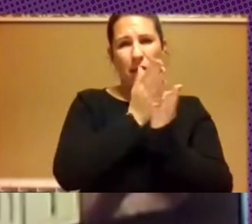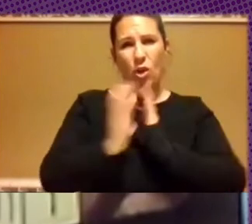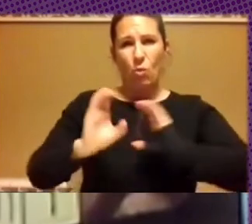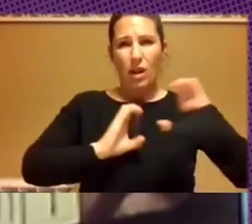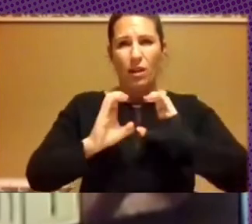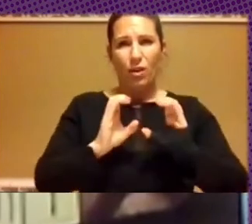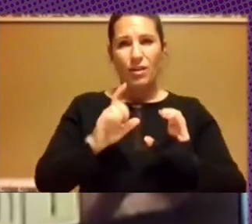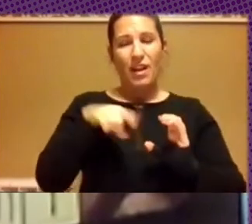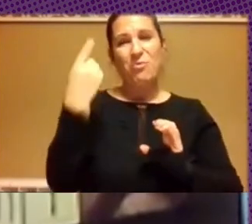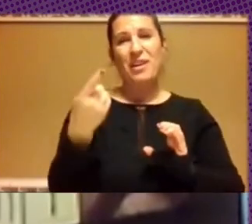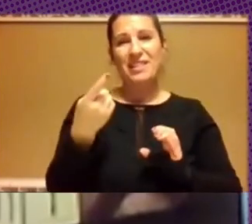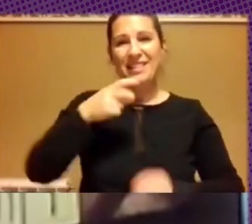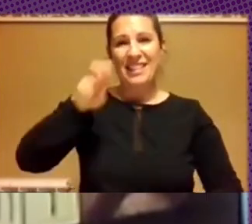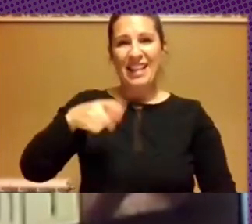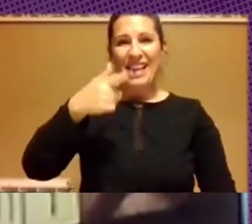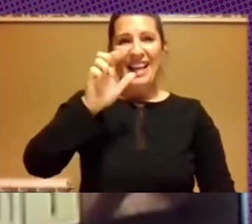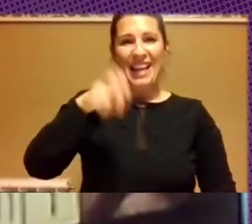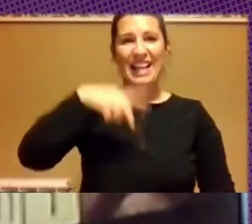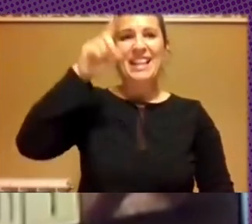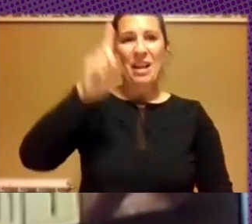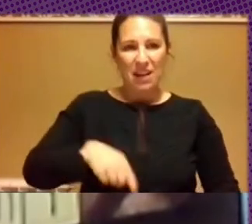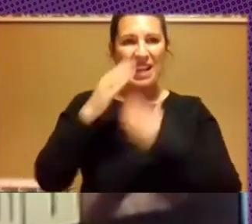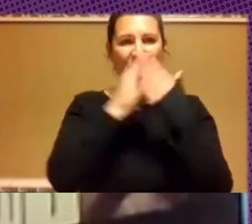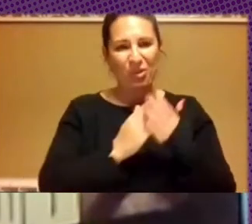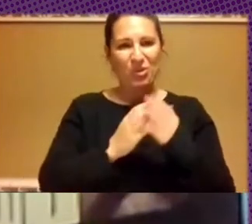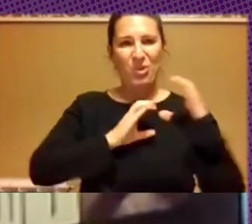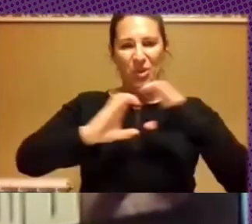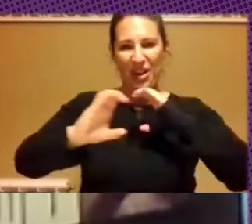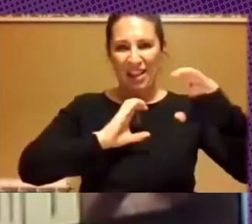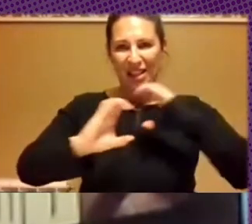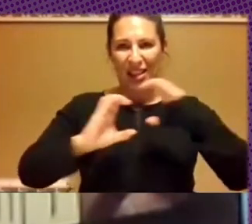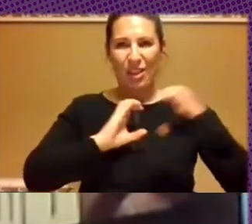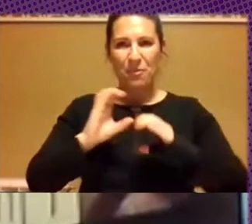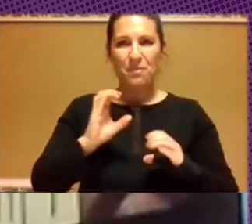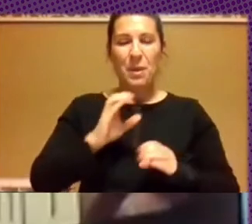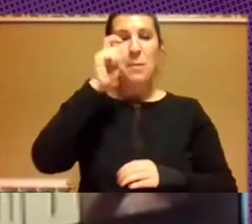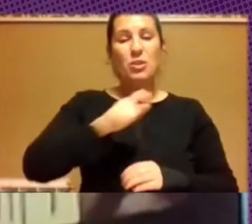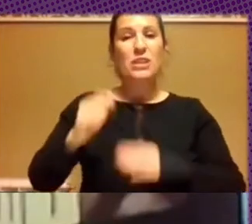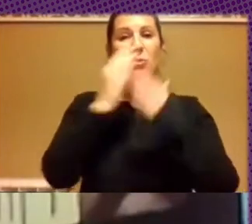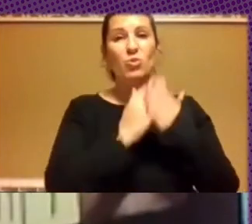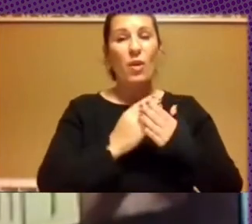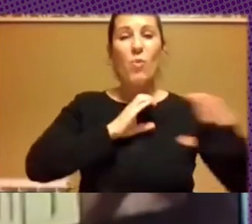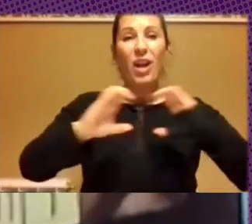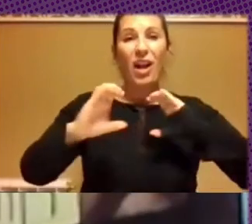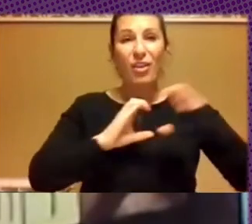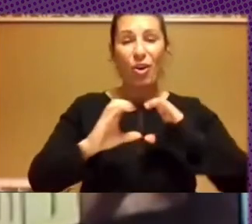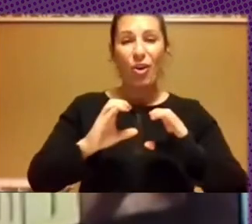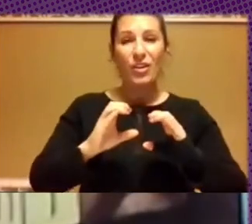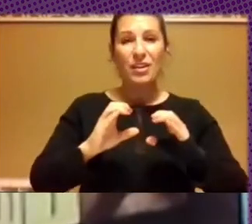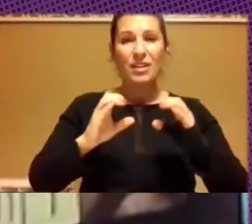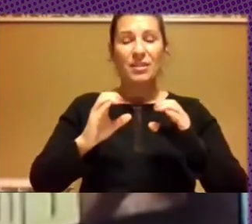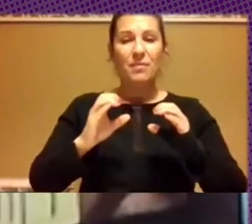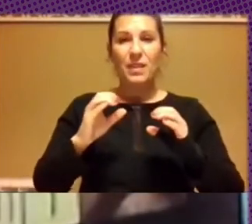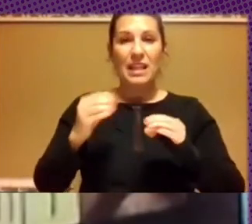de mesa, Glenn, también viene de los estudios de la comunicación. Quienes hemos estudiado comunicación nunca vimos en la historia